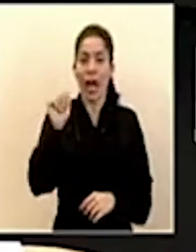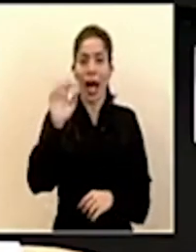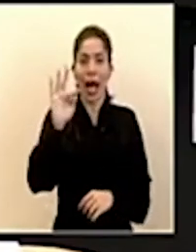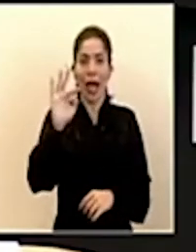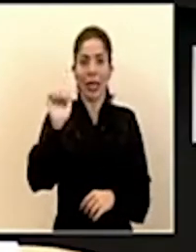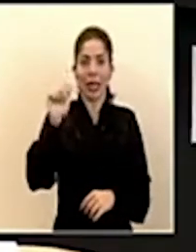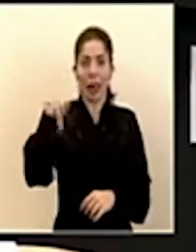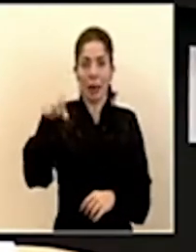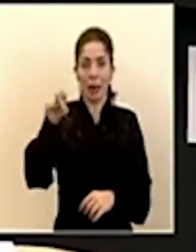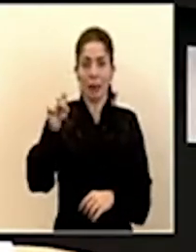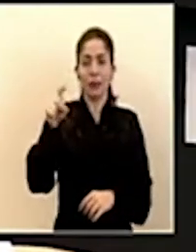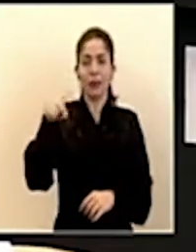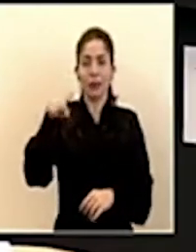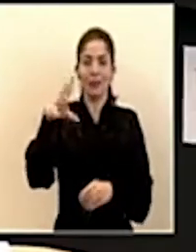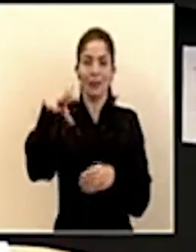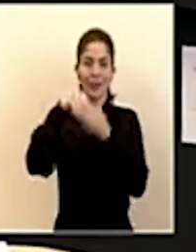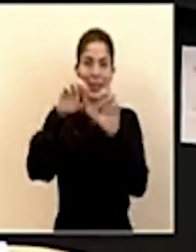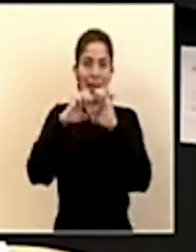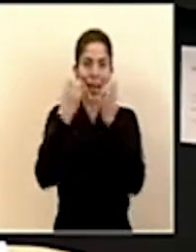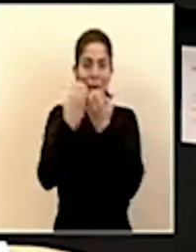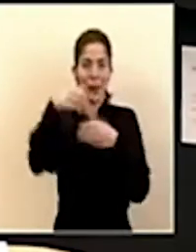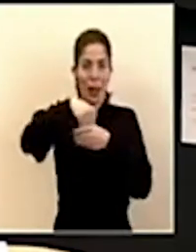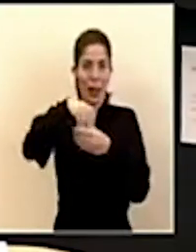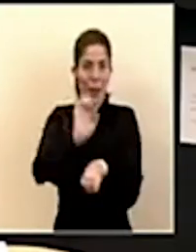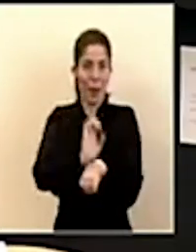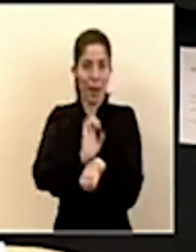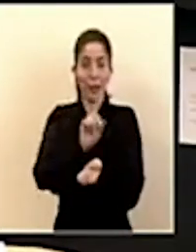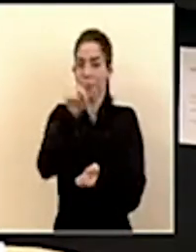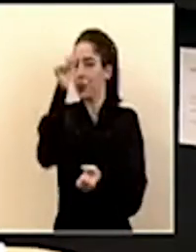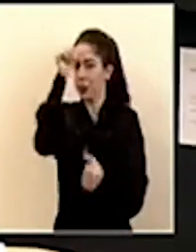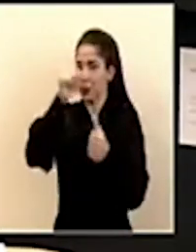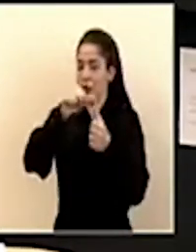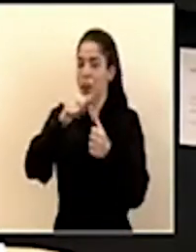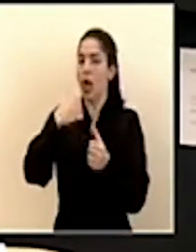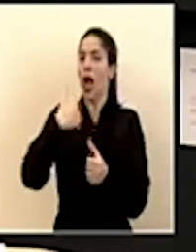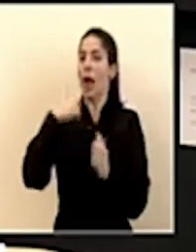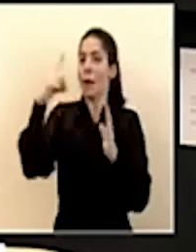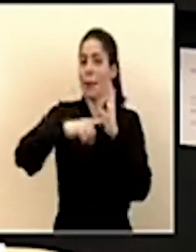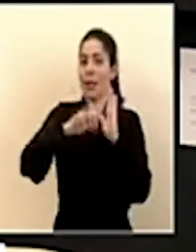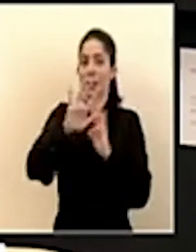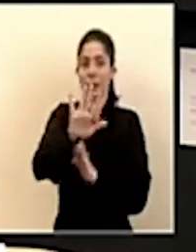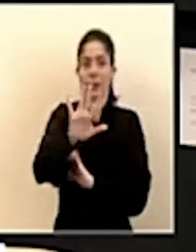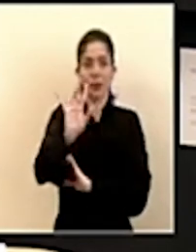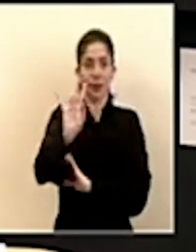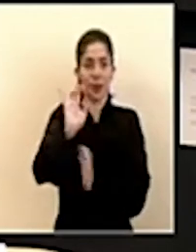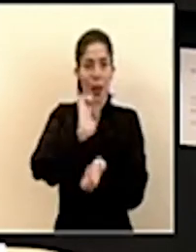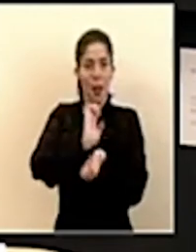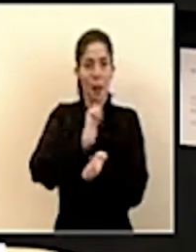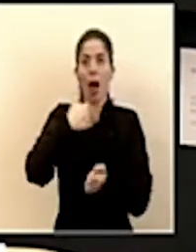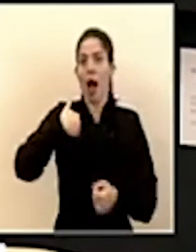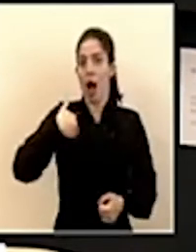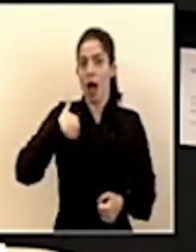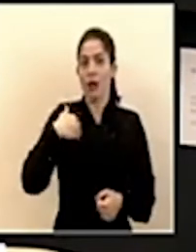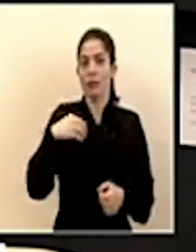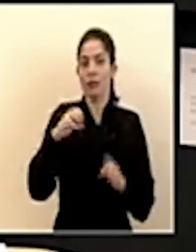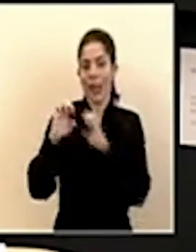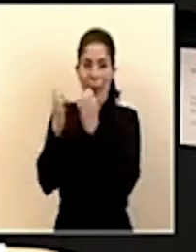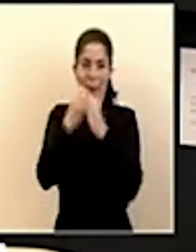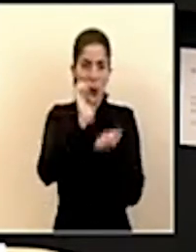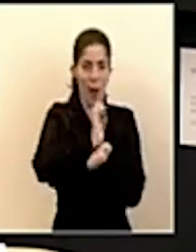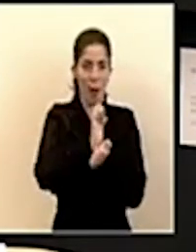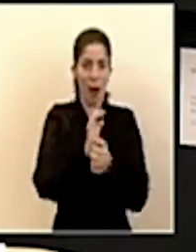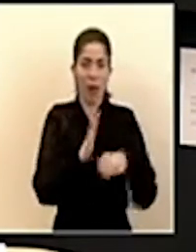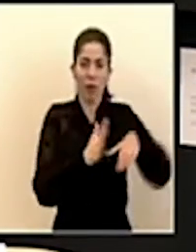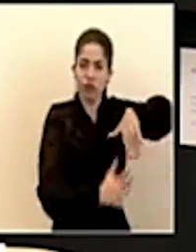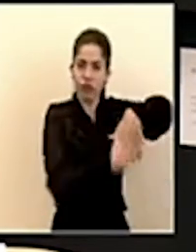que son parte de los equipos de los EVAIS recordemos que tenemos mil cincuenta y siete EVAIS equipos de EVAIS en todo